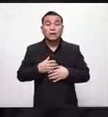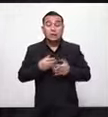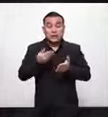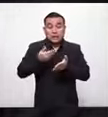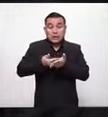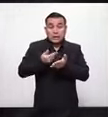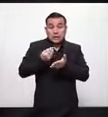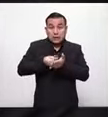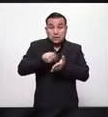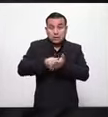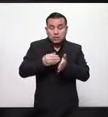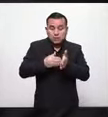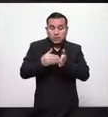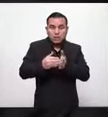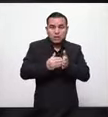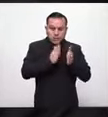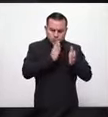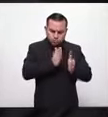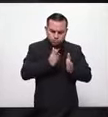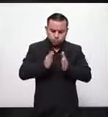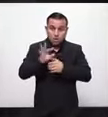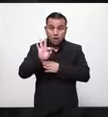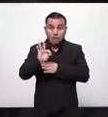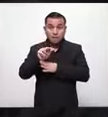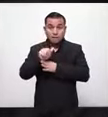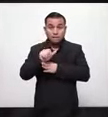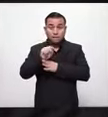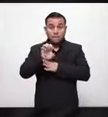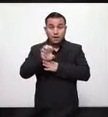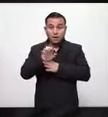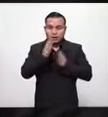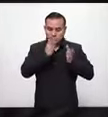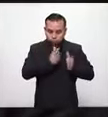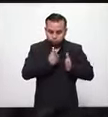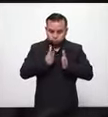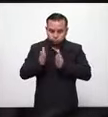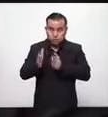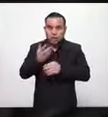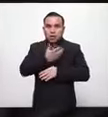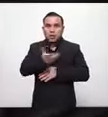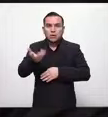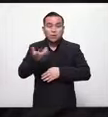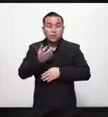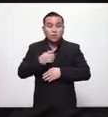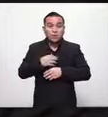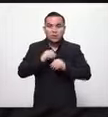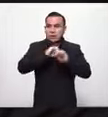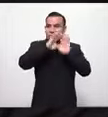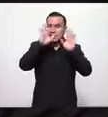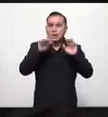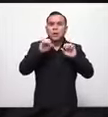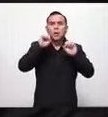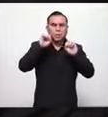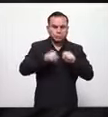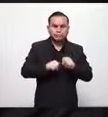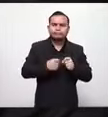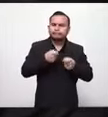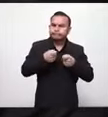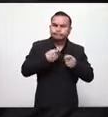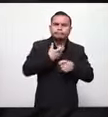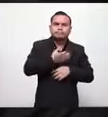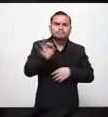por fases como la tienen muy bien planificada nuestra ministra de economía y el ejecutivo sé que es lo más adecuado lo más claro